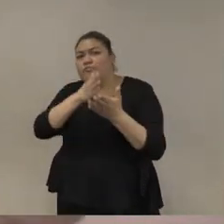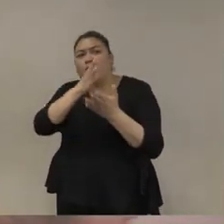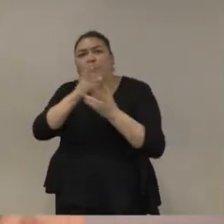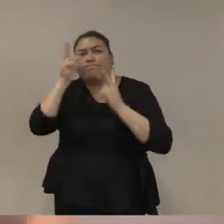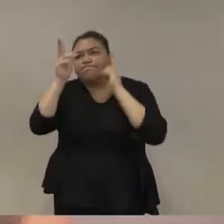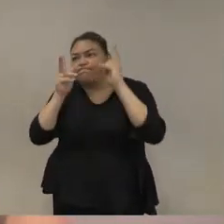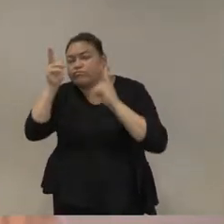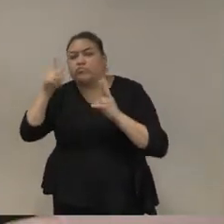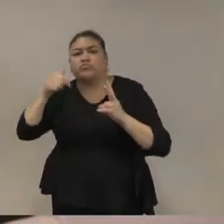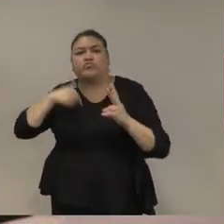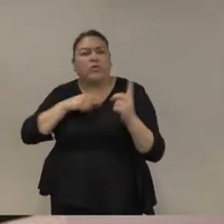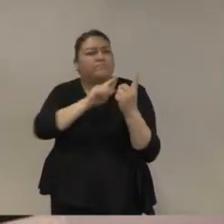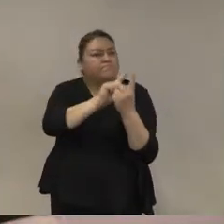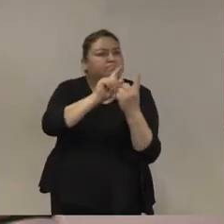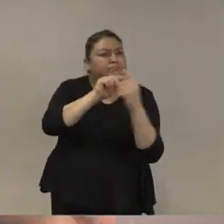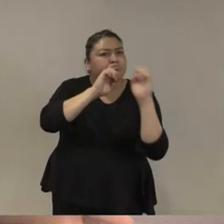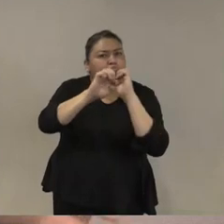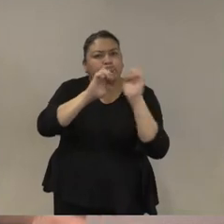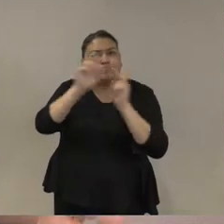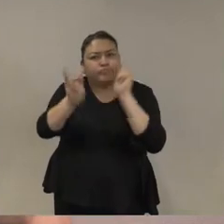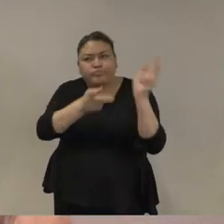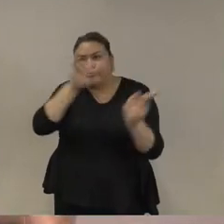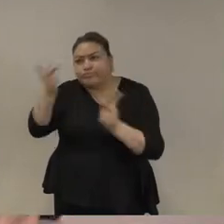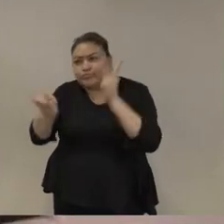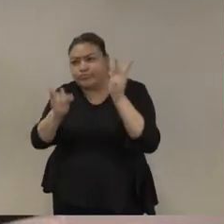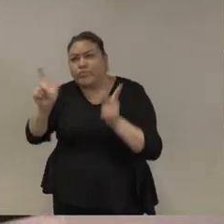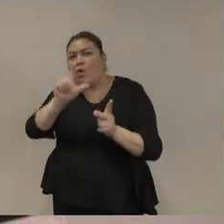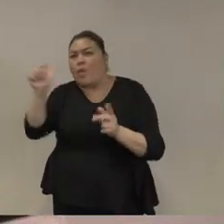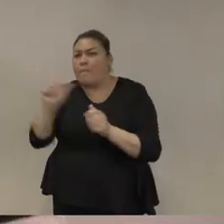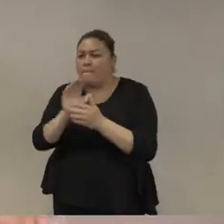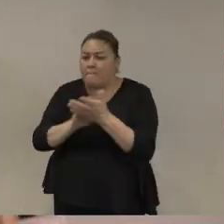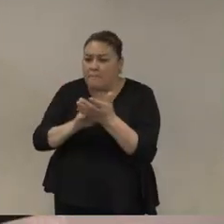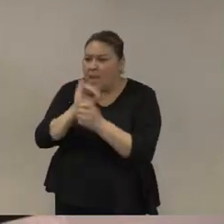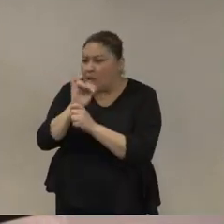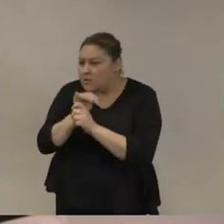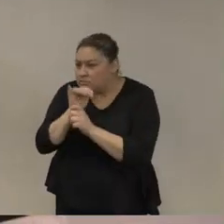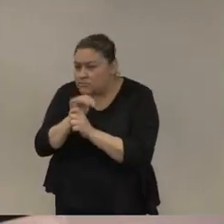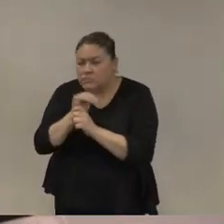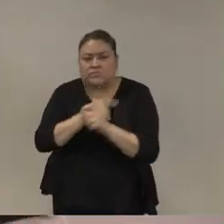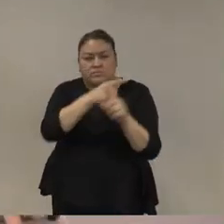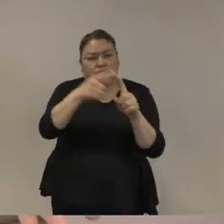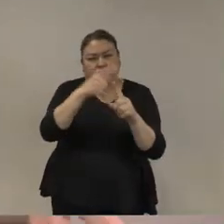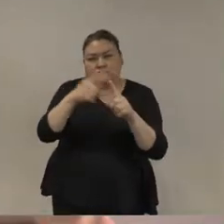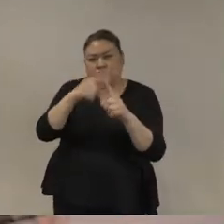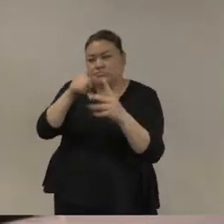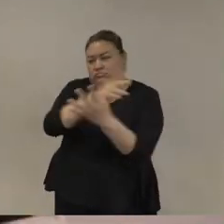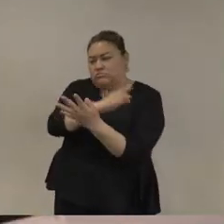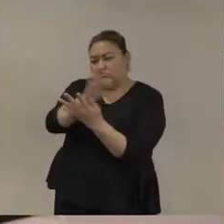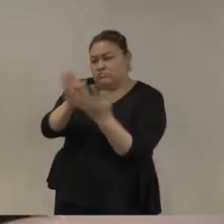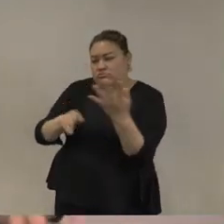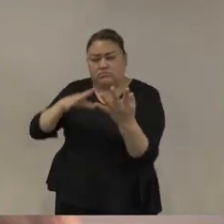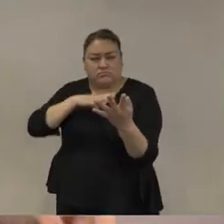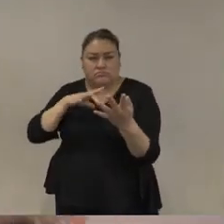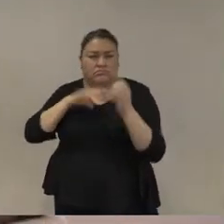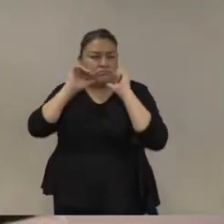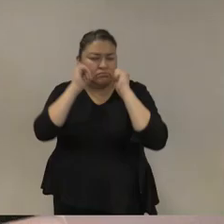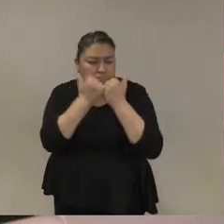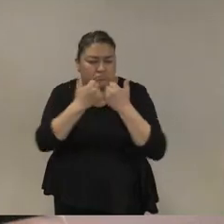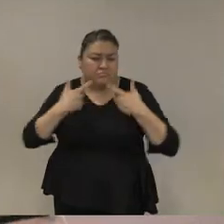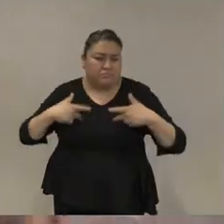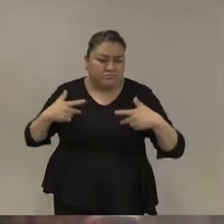de entrevistas, análisis de documentos con distintos actores de la sociedad civil,